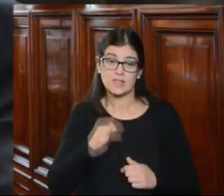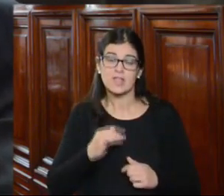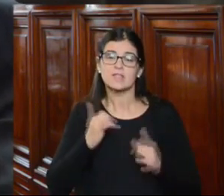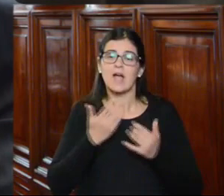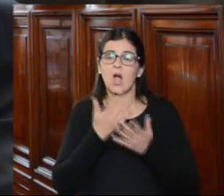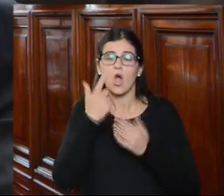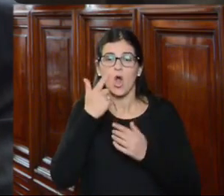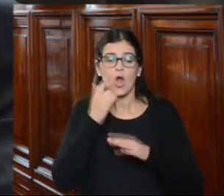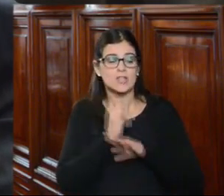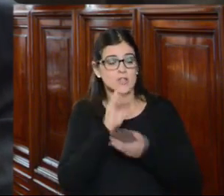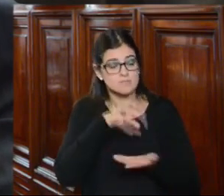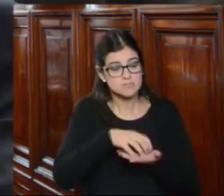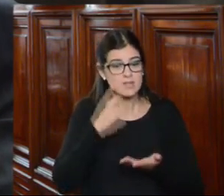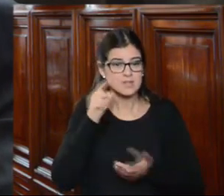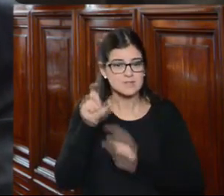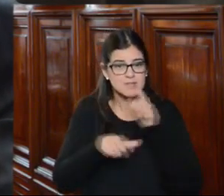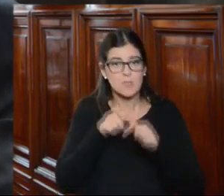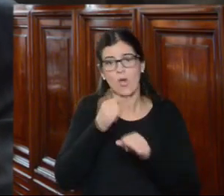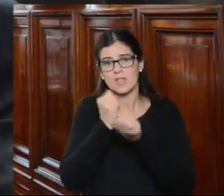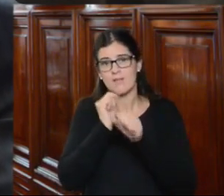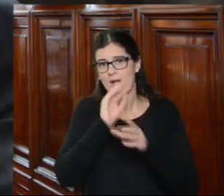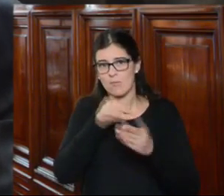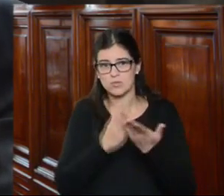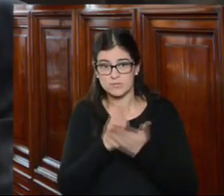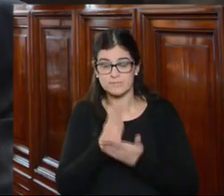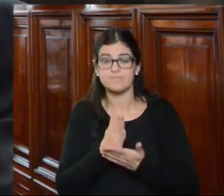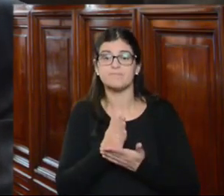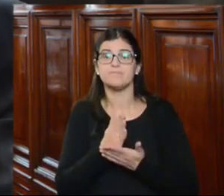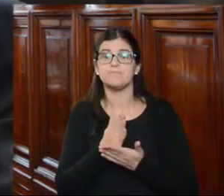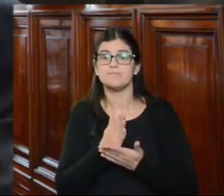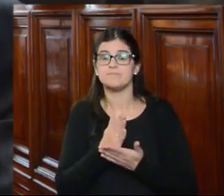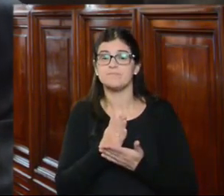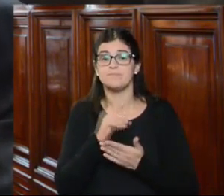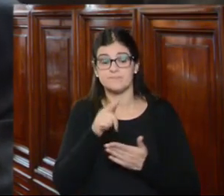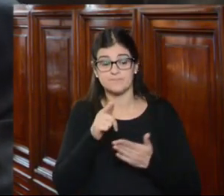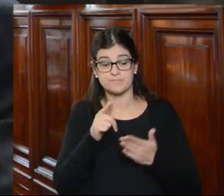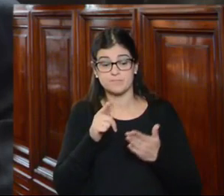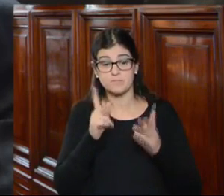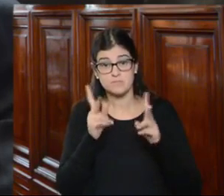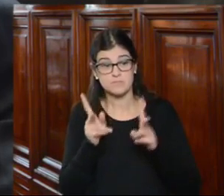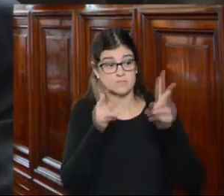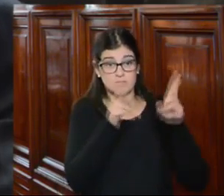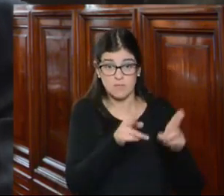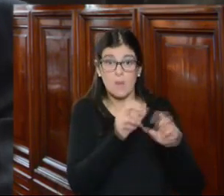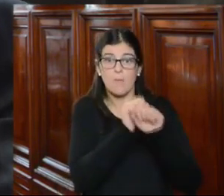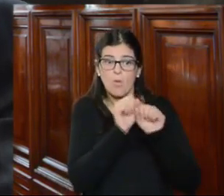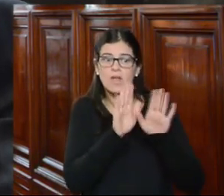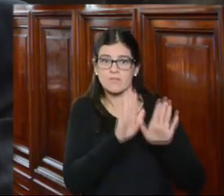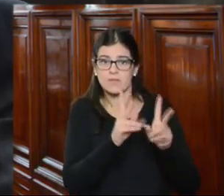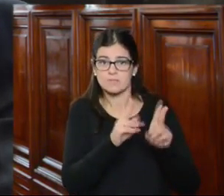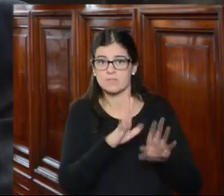conozco de las instituciones de la defensoría del pueblo porque he trabajado cerca de ellas esa parte lo puedo dejar allí